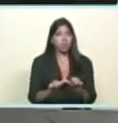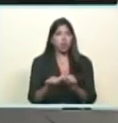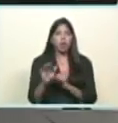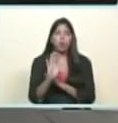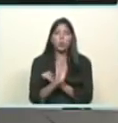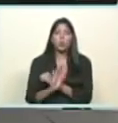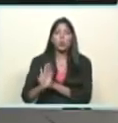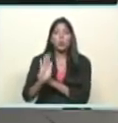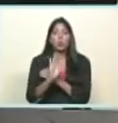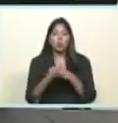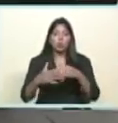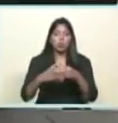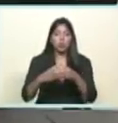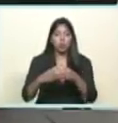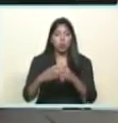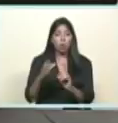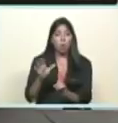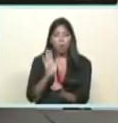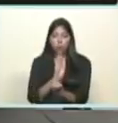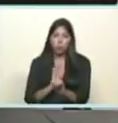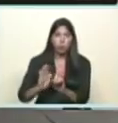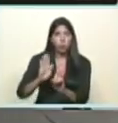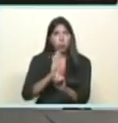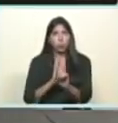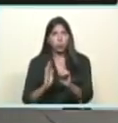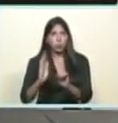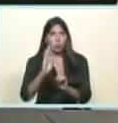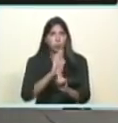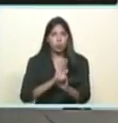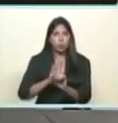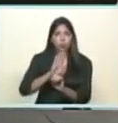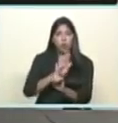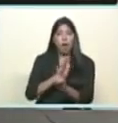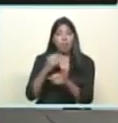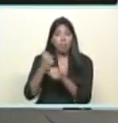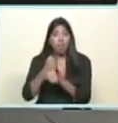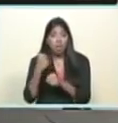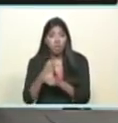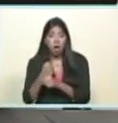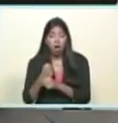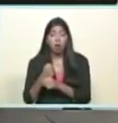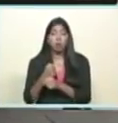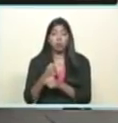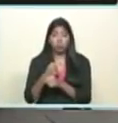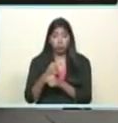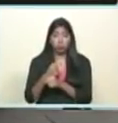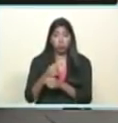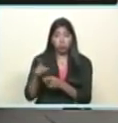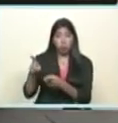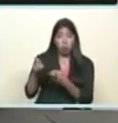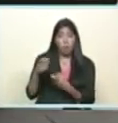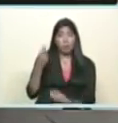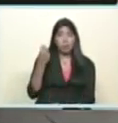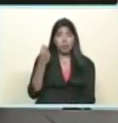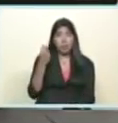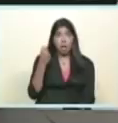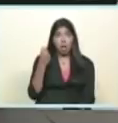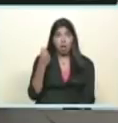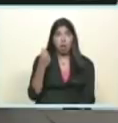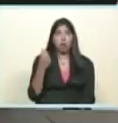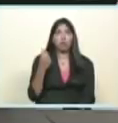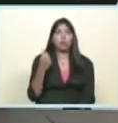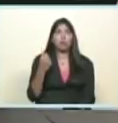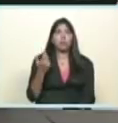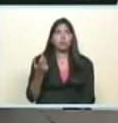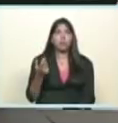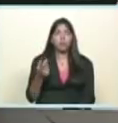protección y seguridad social en el campo del trabajo del ingreso permanente en el campo de los servicios